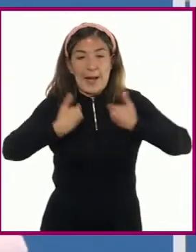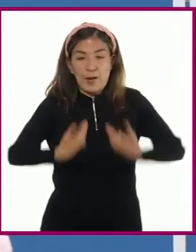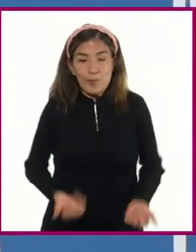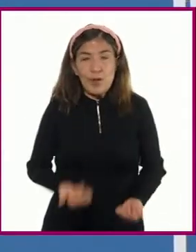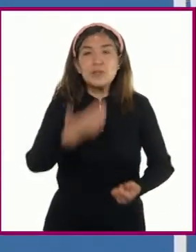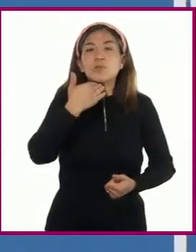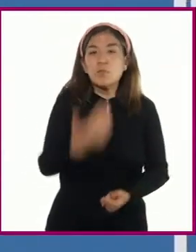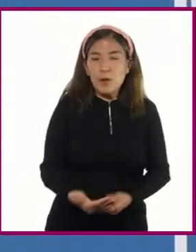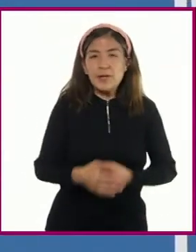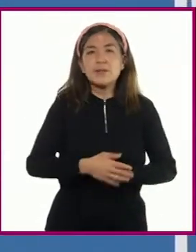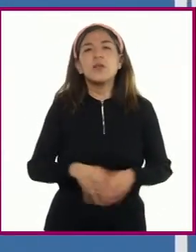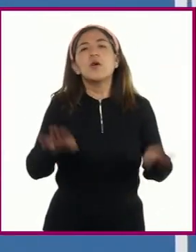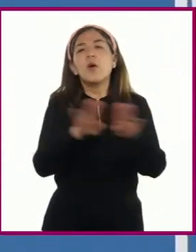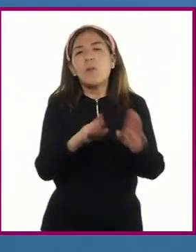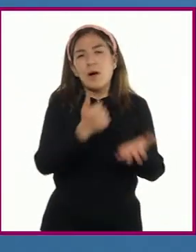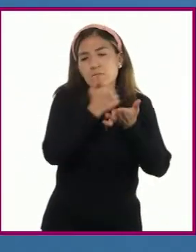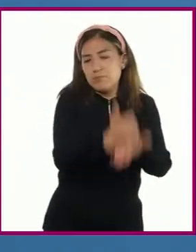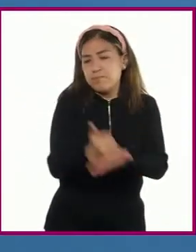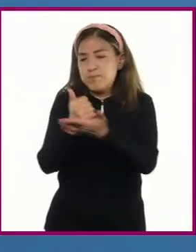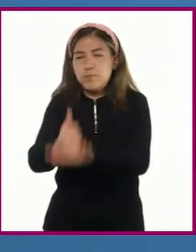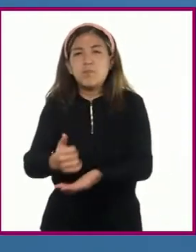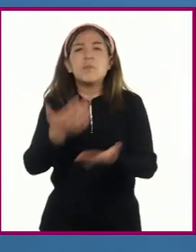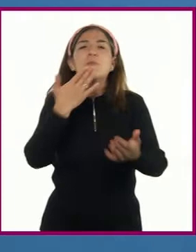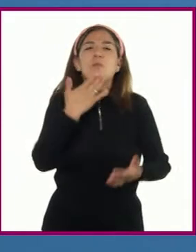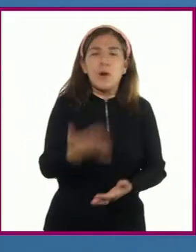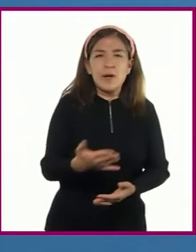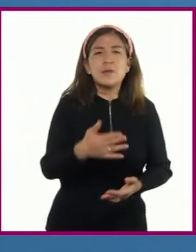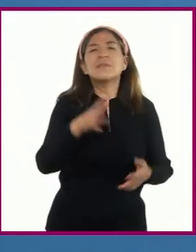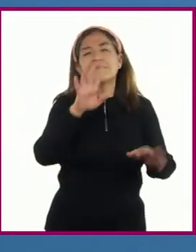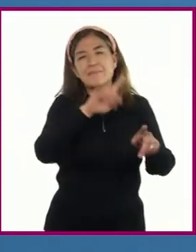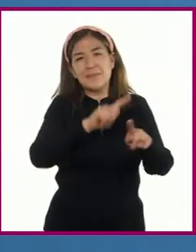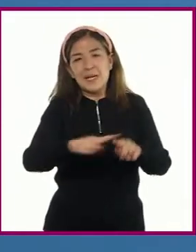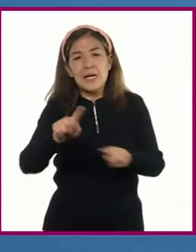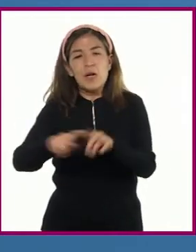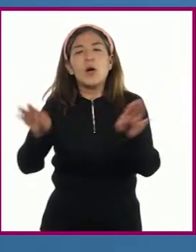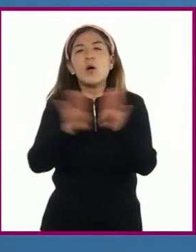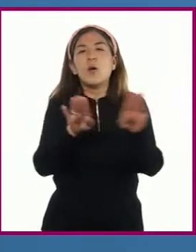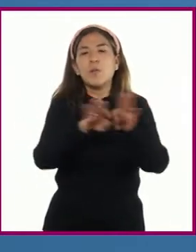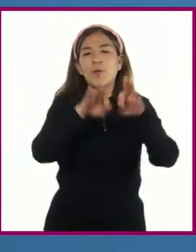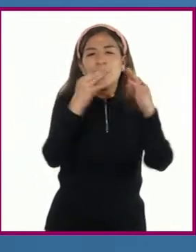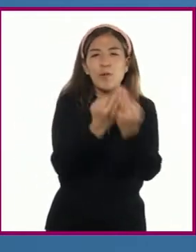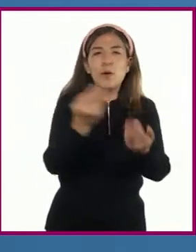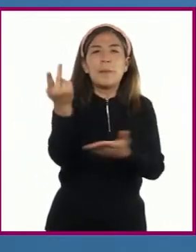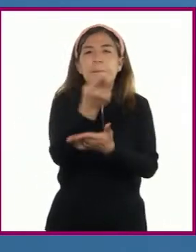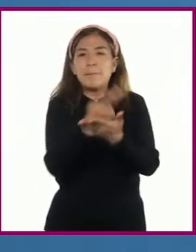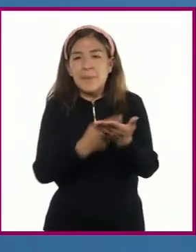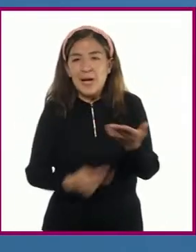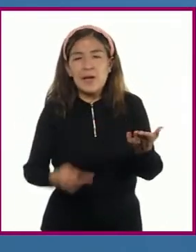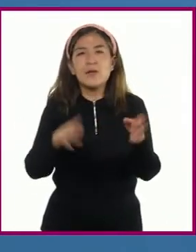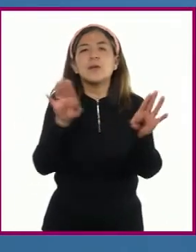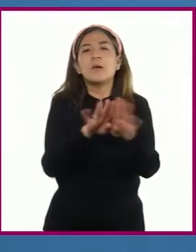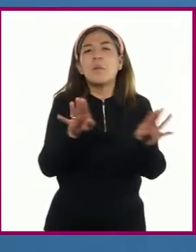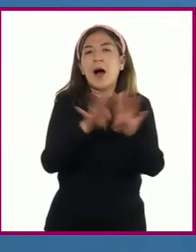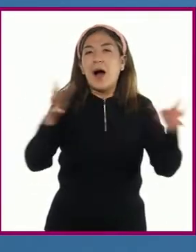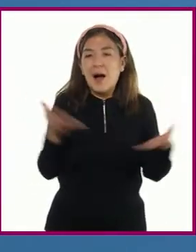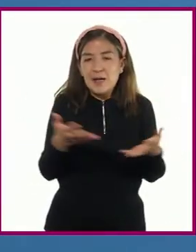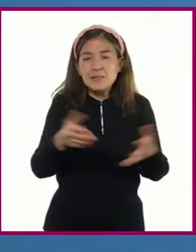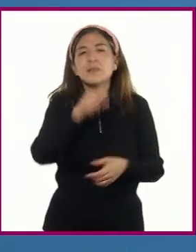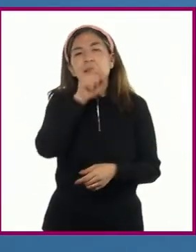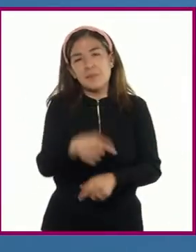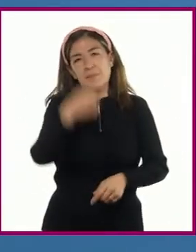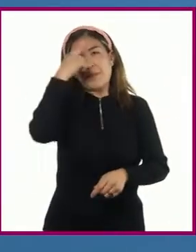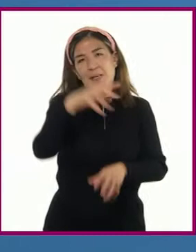la buena fe para la colaboración, entre otros, y etapa estructurada, planificación, ejecución y